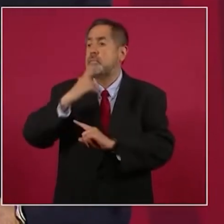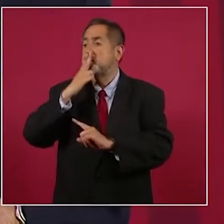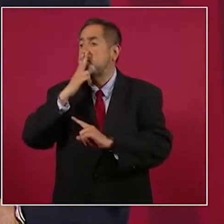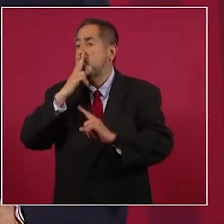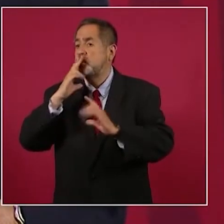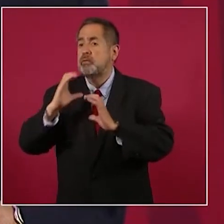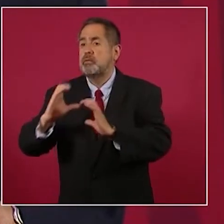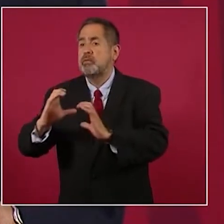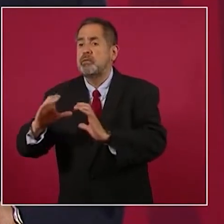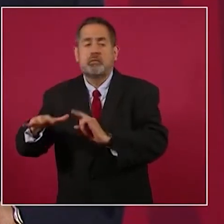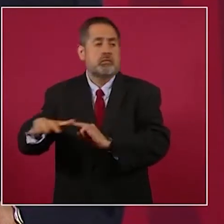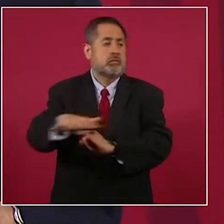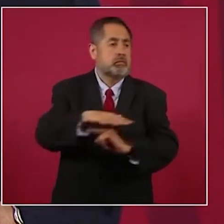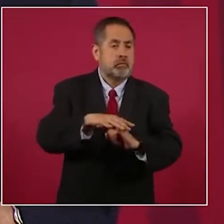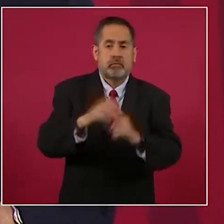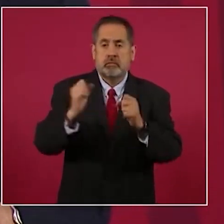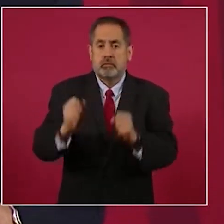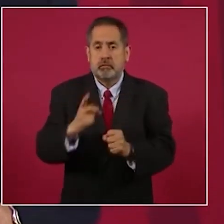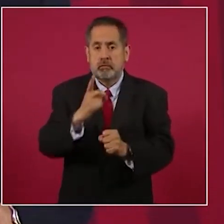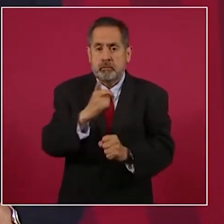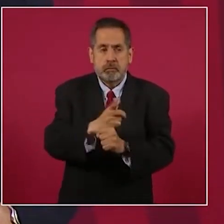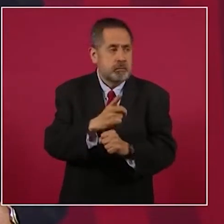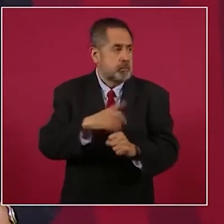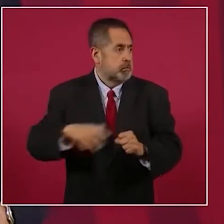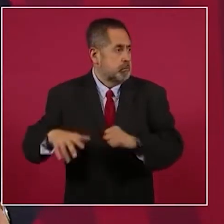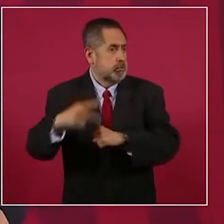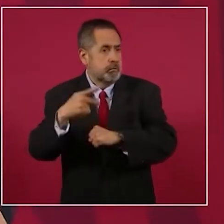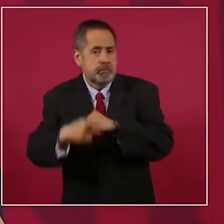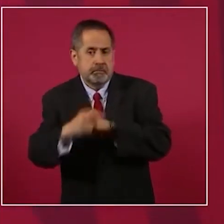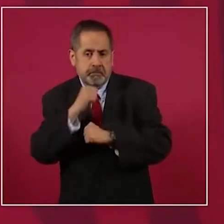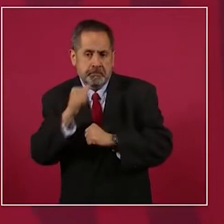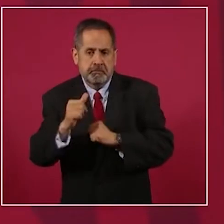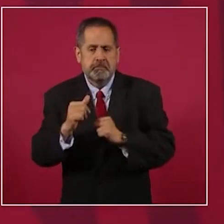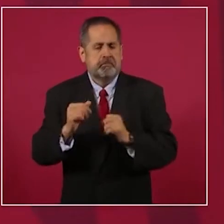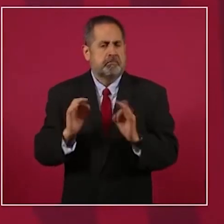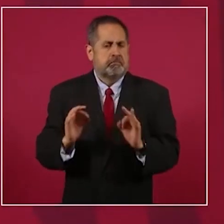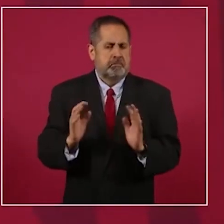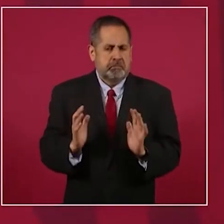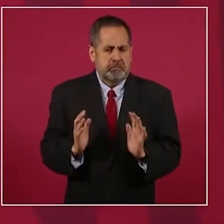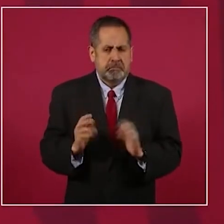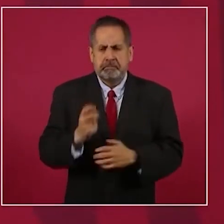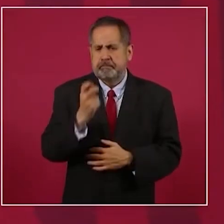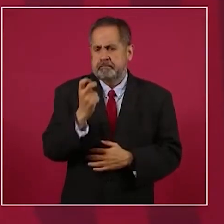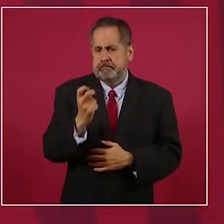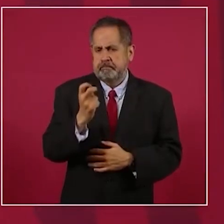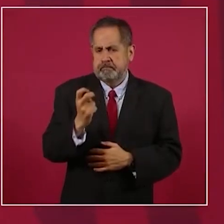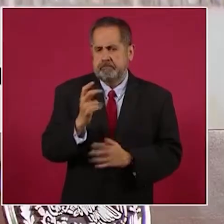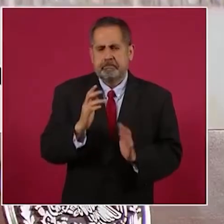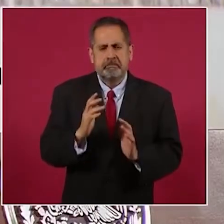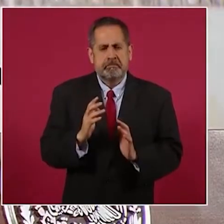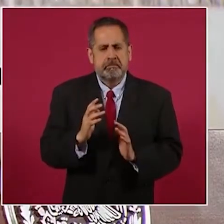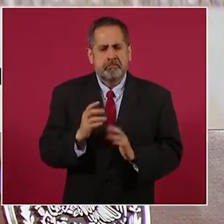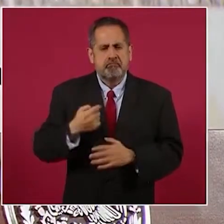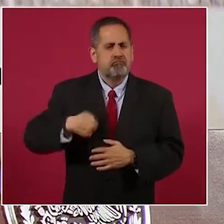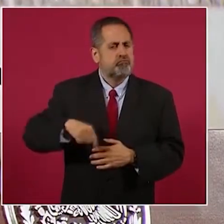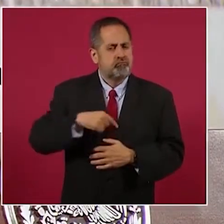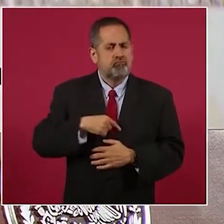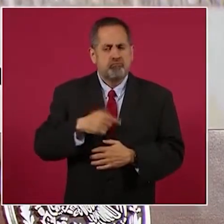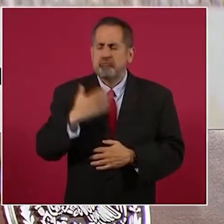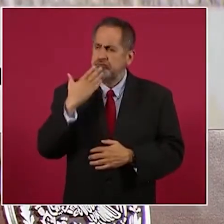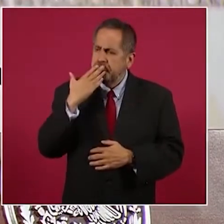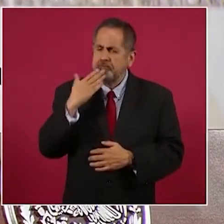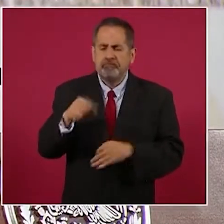garantizando la seguridad pública. Y se está haciendo un buen